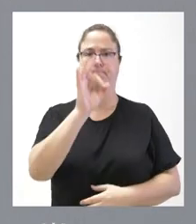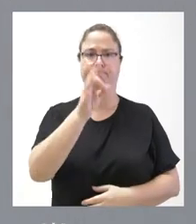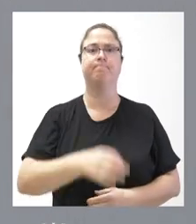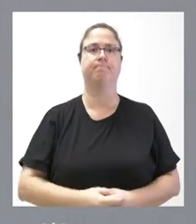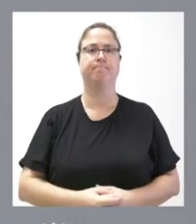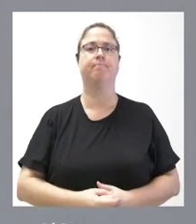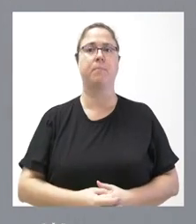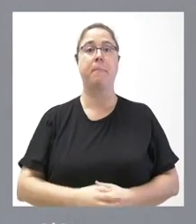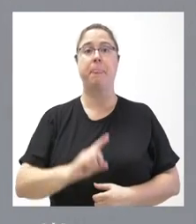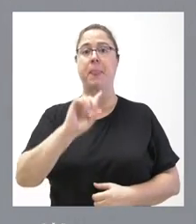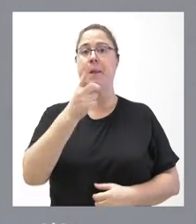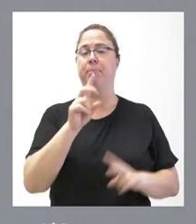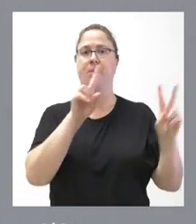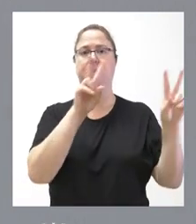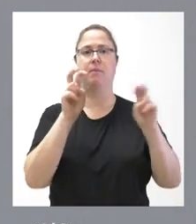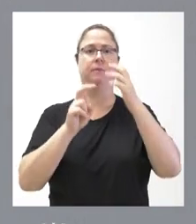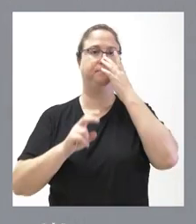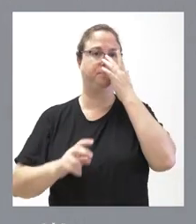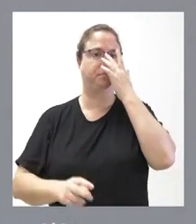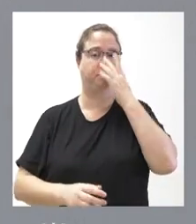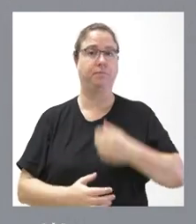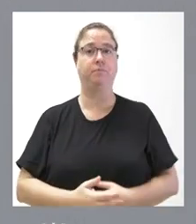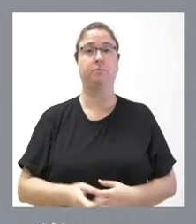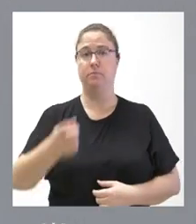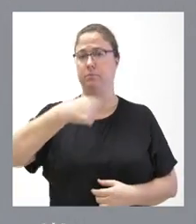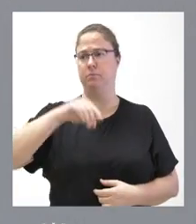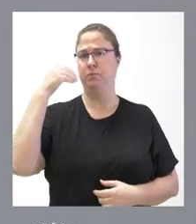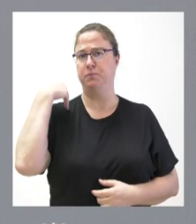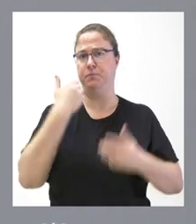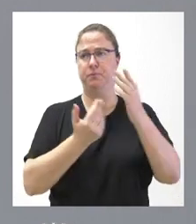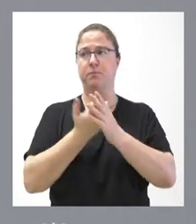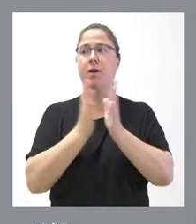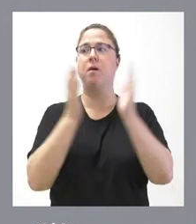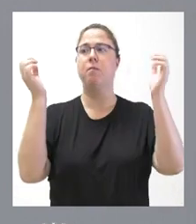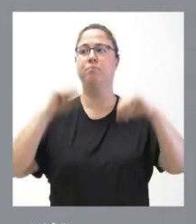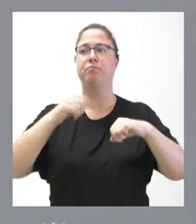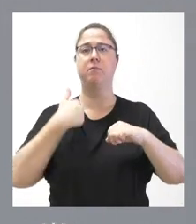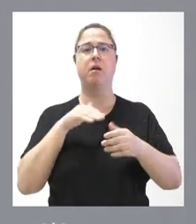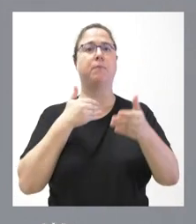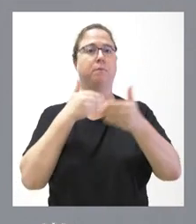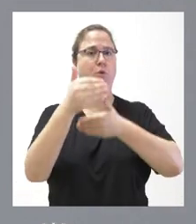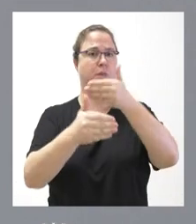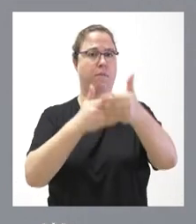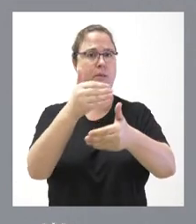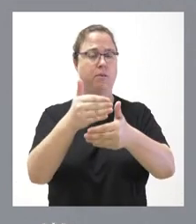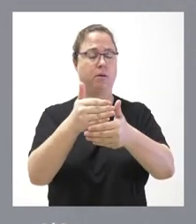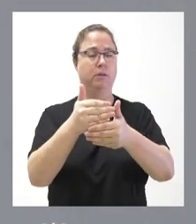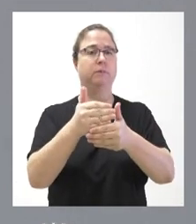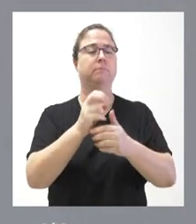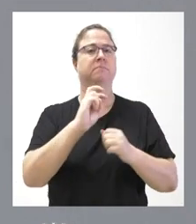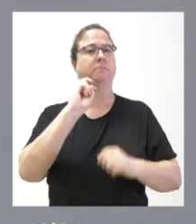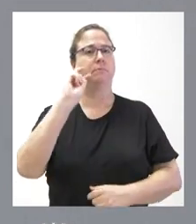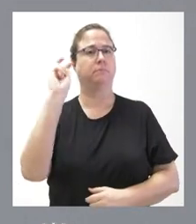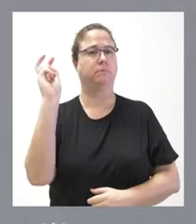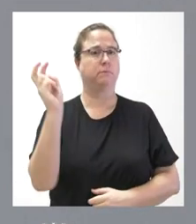La primera de las cuestiones. Nosotros el otro día ya aprobamos todos los procedimientos. Hay diferentes actuaciones que